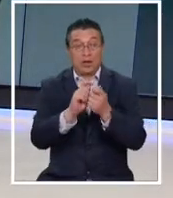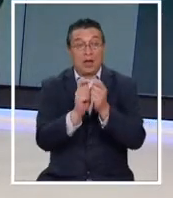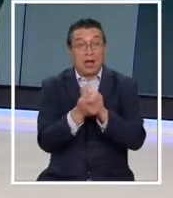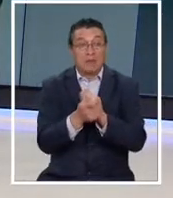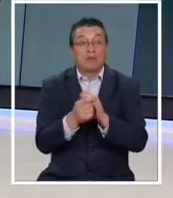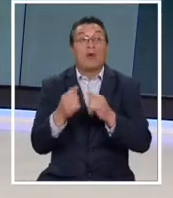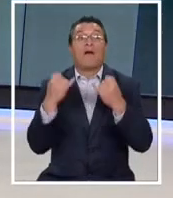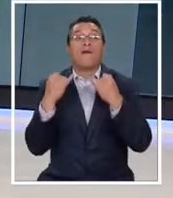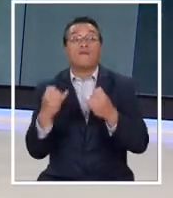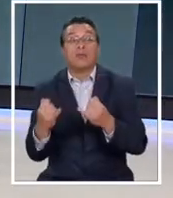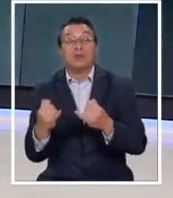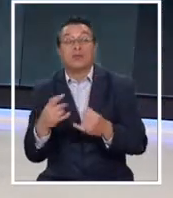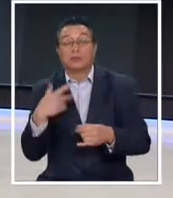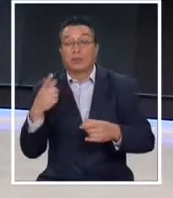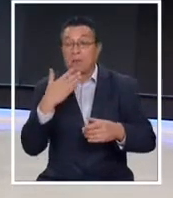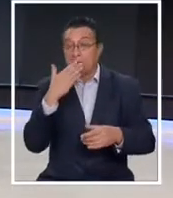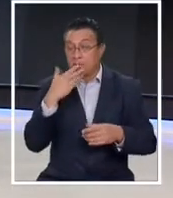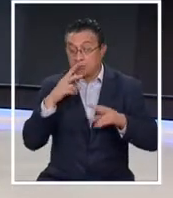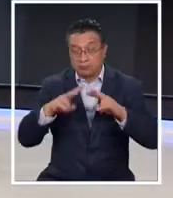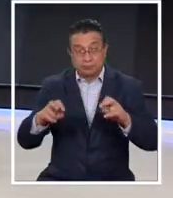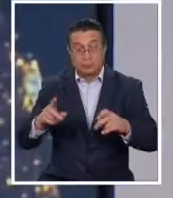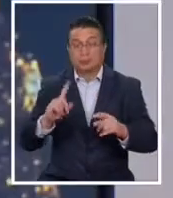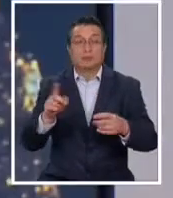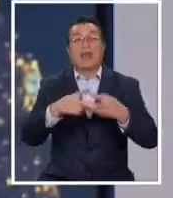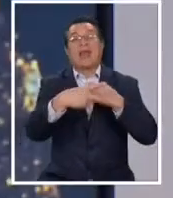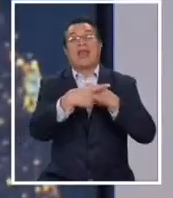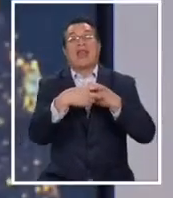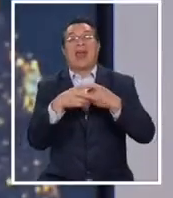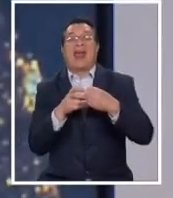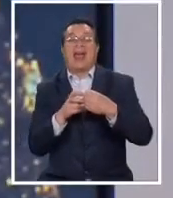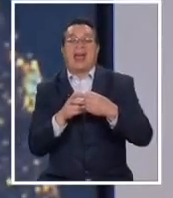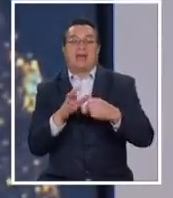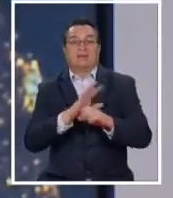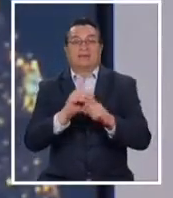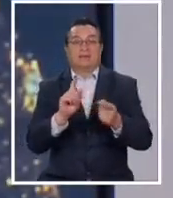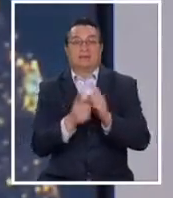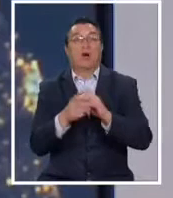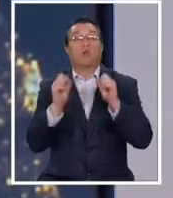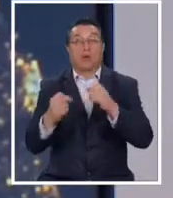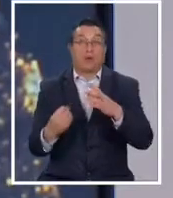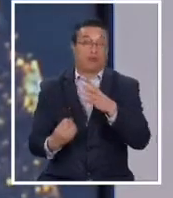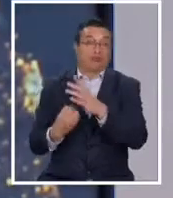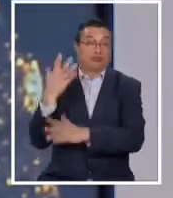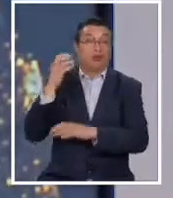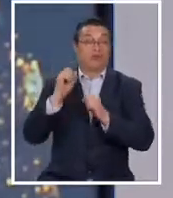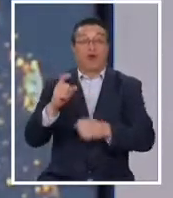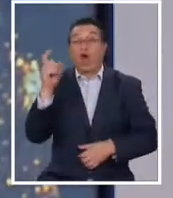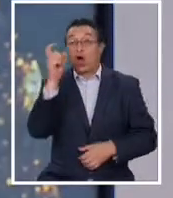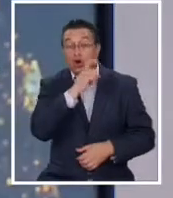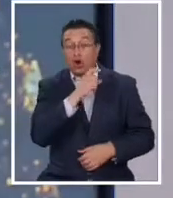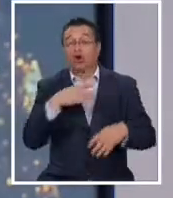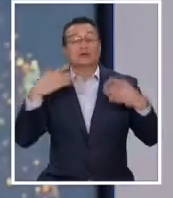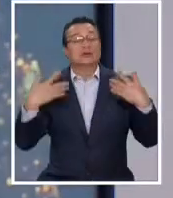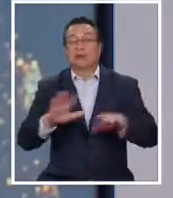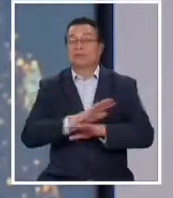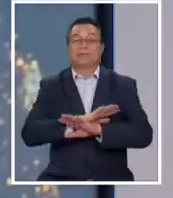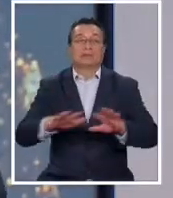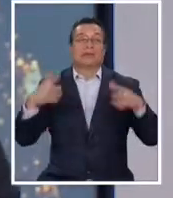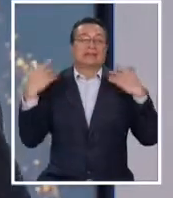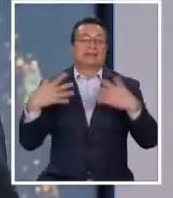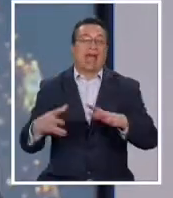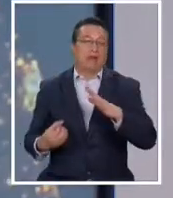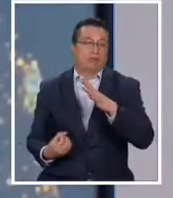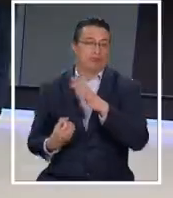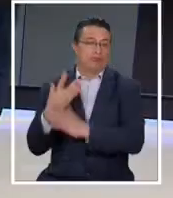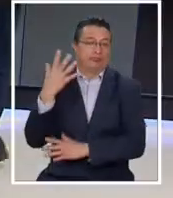instrumentos se informan, los especialistas analizan y pasamos a alerta naranja. Y eso quiere decir que puede ser inminente una erupción hasta pasar a roja cuando ya sencillamente el volcán ha